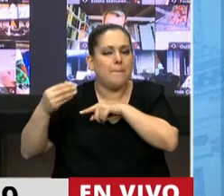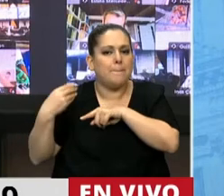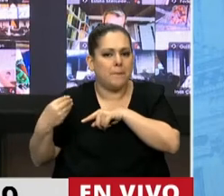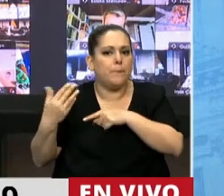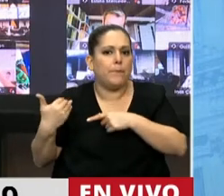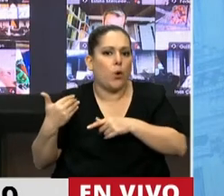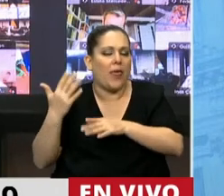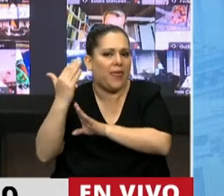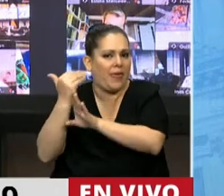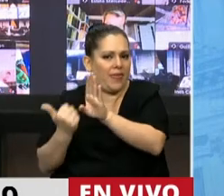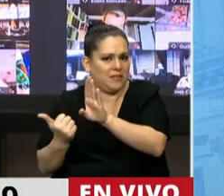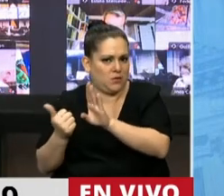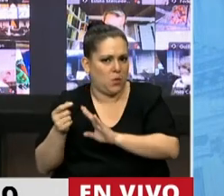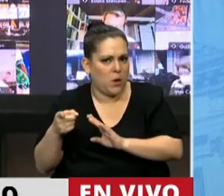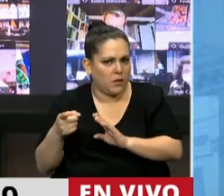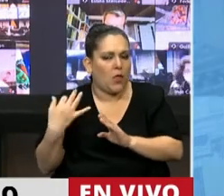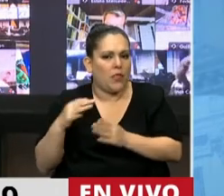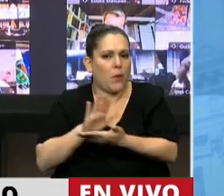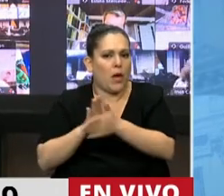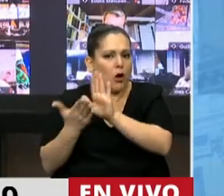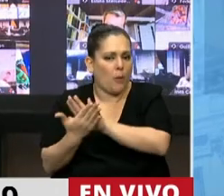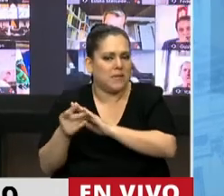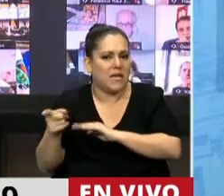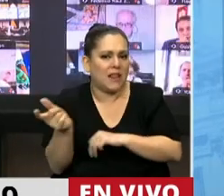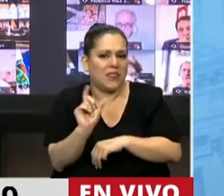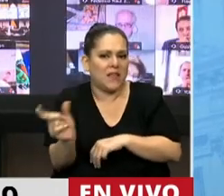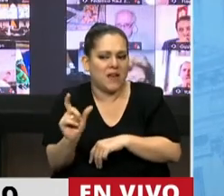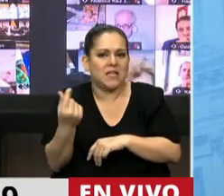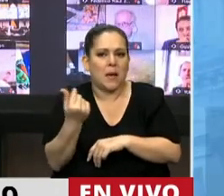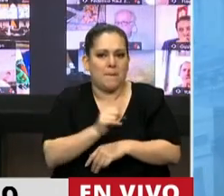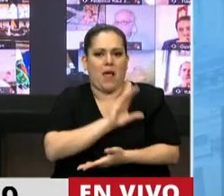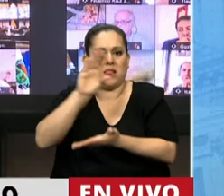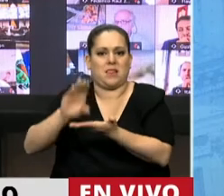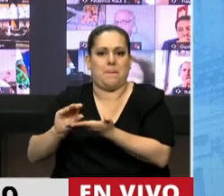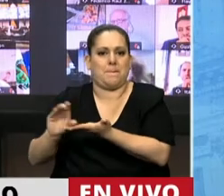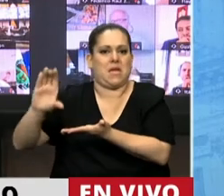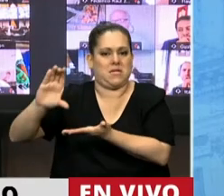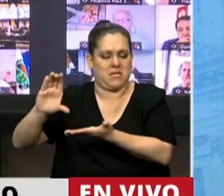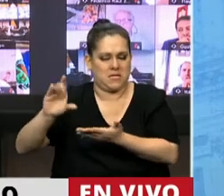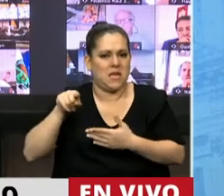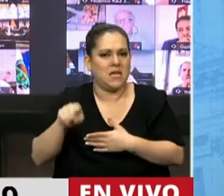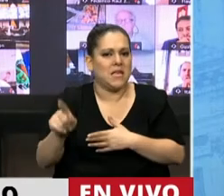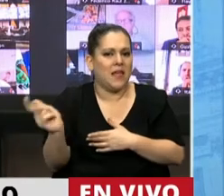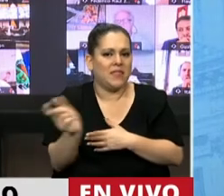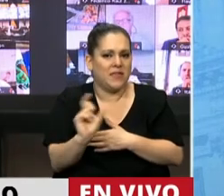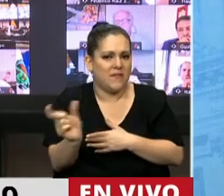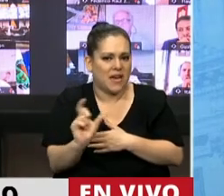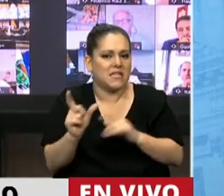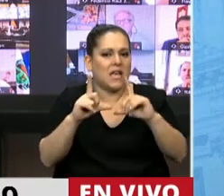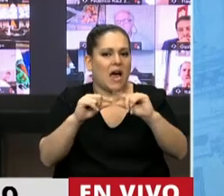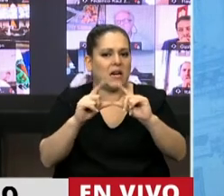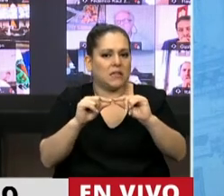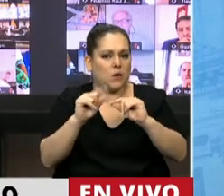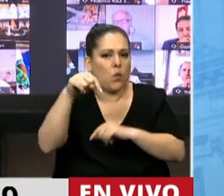colación, debiéndose compensarse la diferencia en dinero. Esto es lo que marca la diferencia con lo que es el artículo